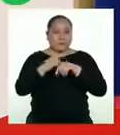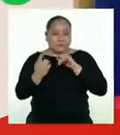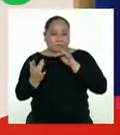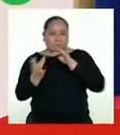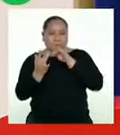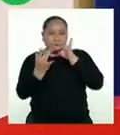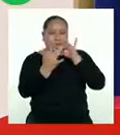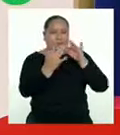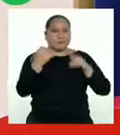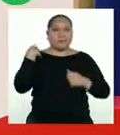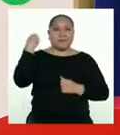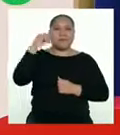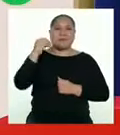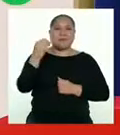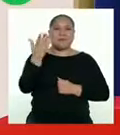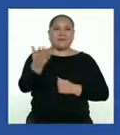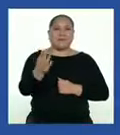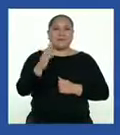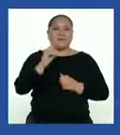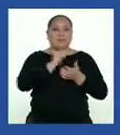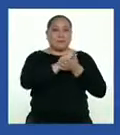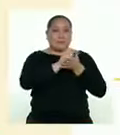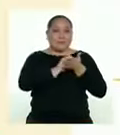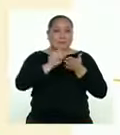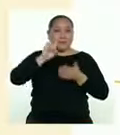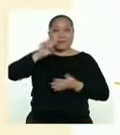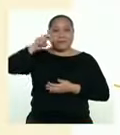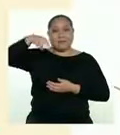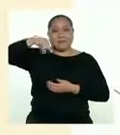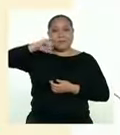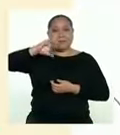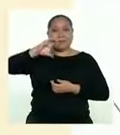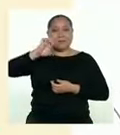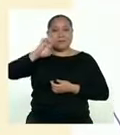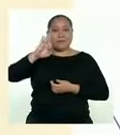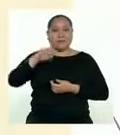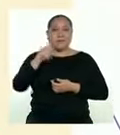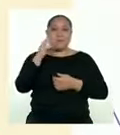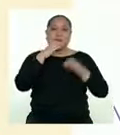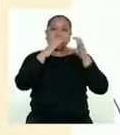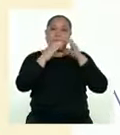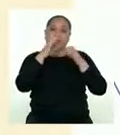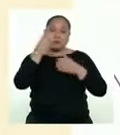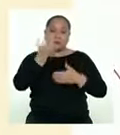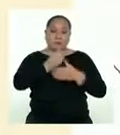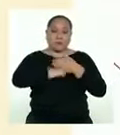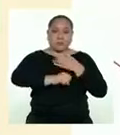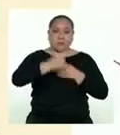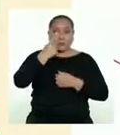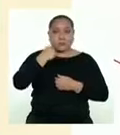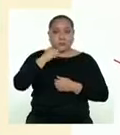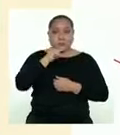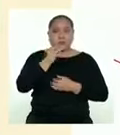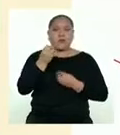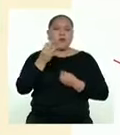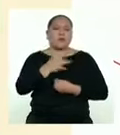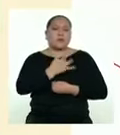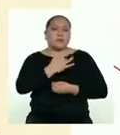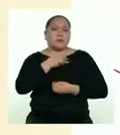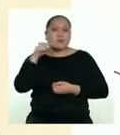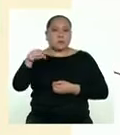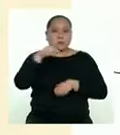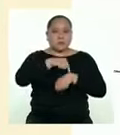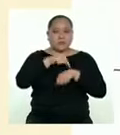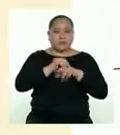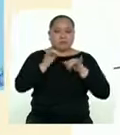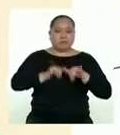con las y los adolescentes de UNICEF. Conversa con tus hijas e hijos sobre cómo se están sintiendo durante el